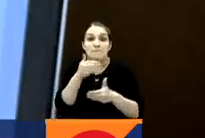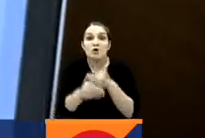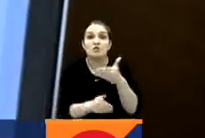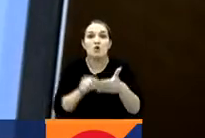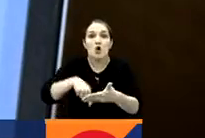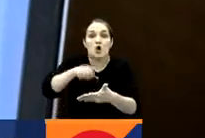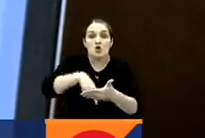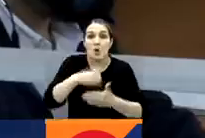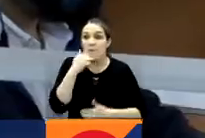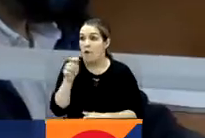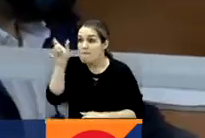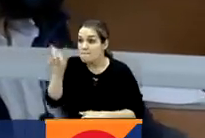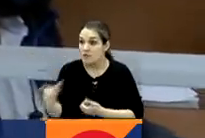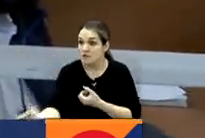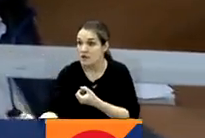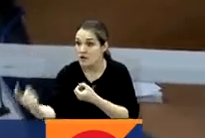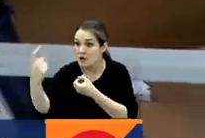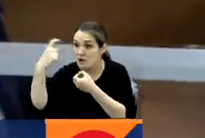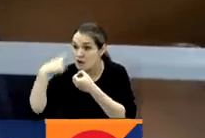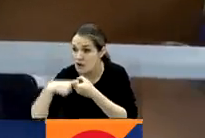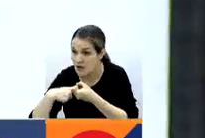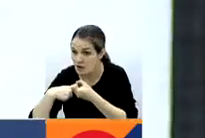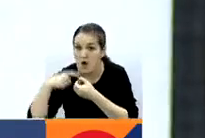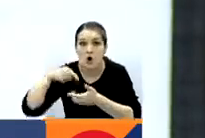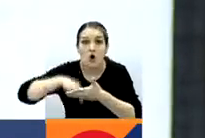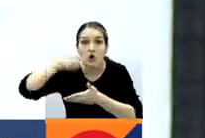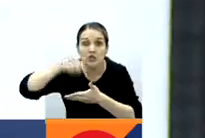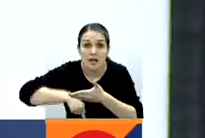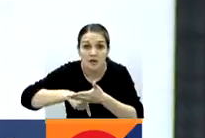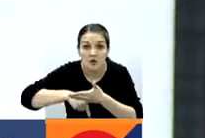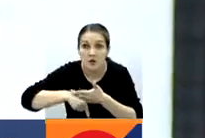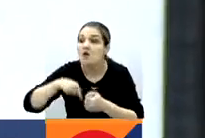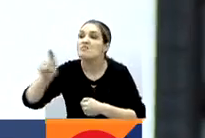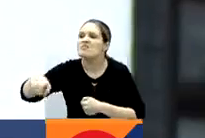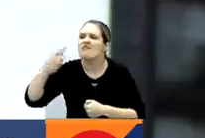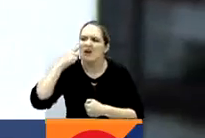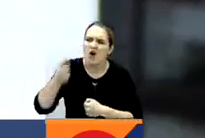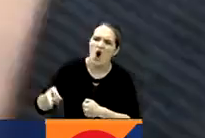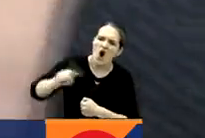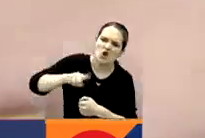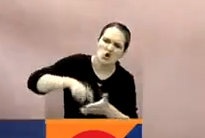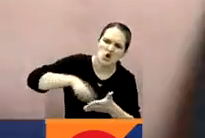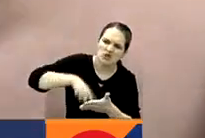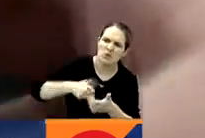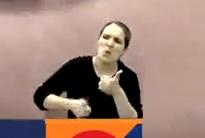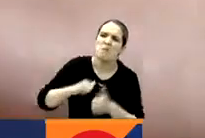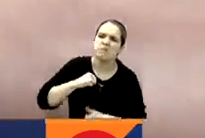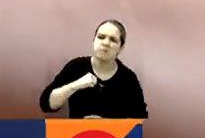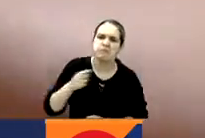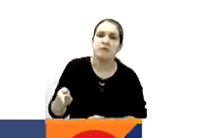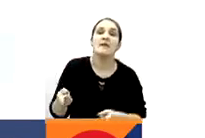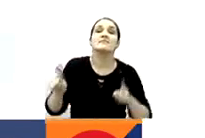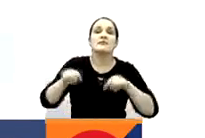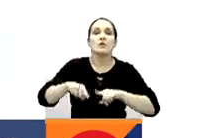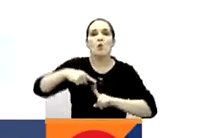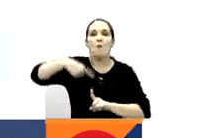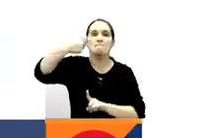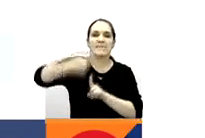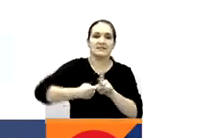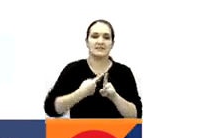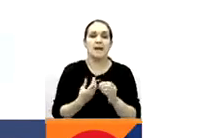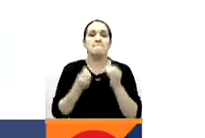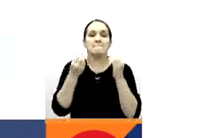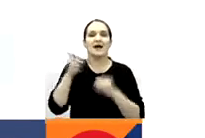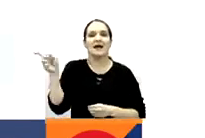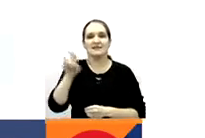verificar si un aspirante tiene otros contratos con cualquier entidad del Estado. Además, le da un mes de plazo al Departamento Administrativo de la Función Pública para habilitar